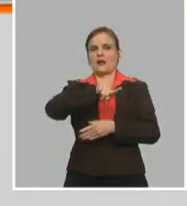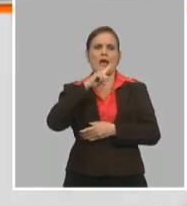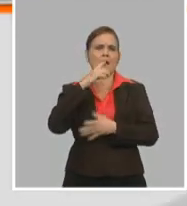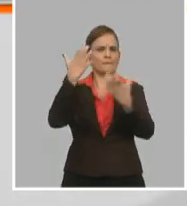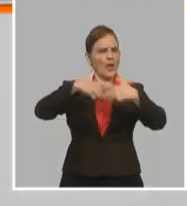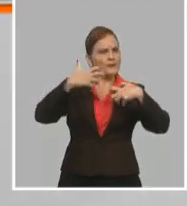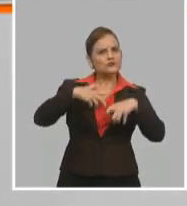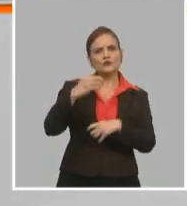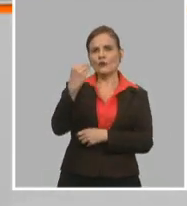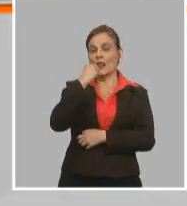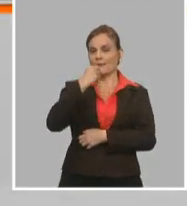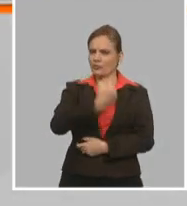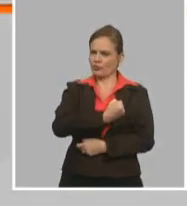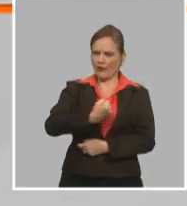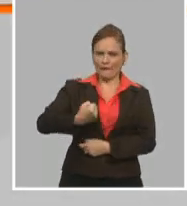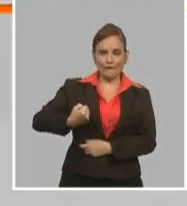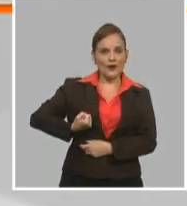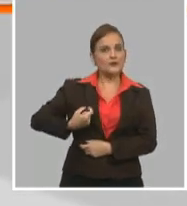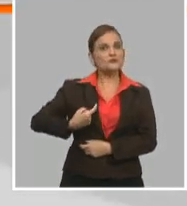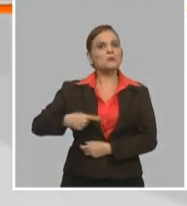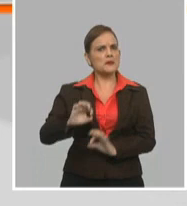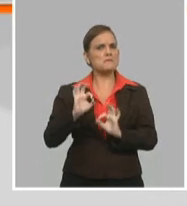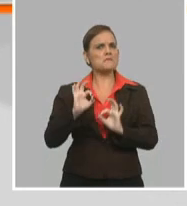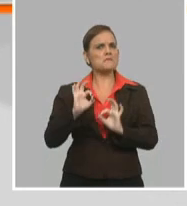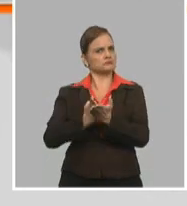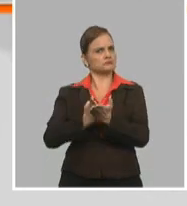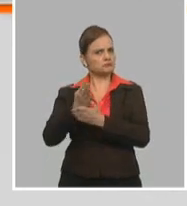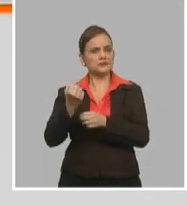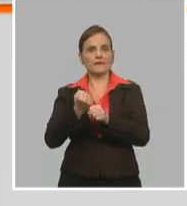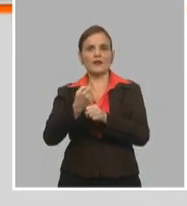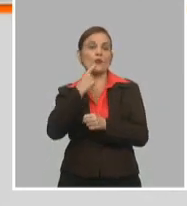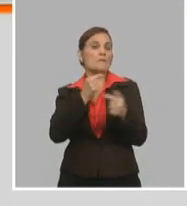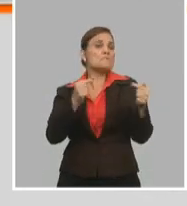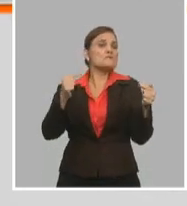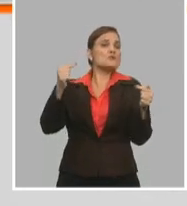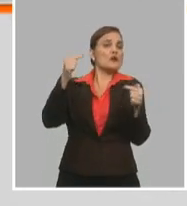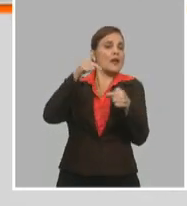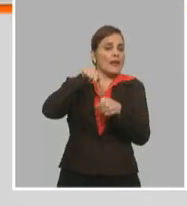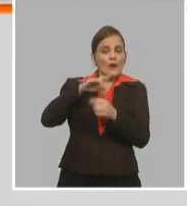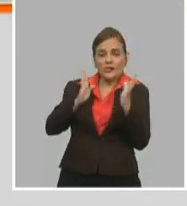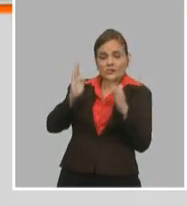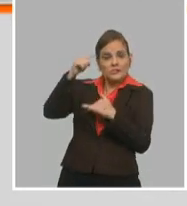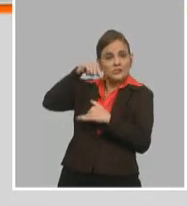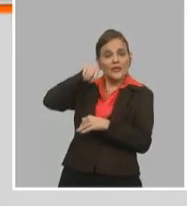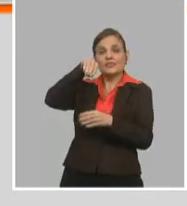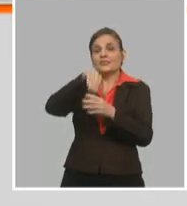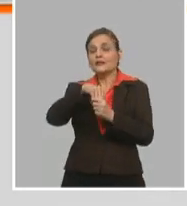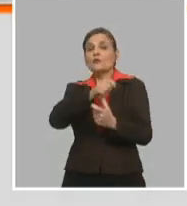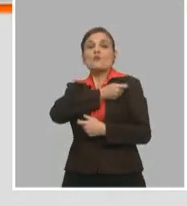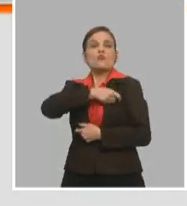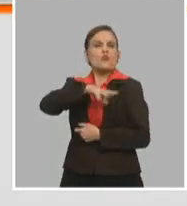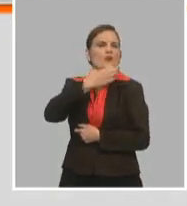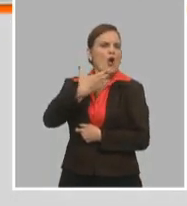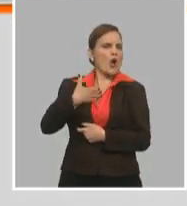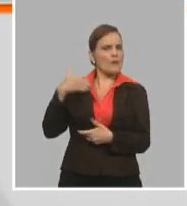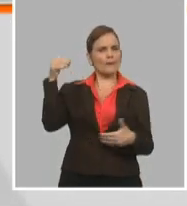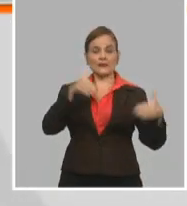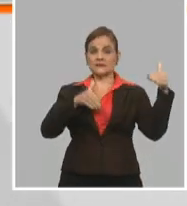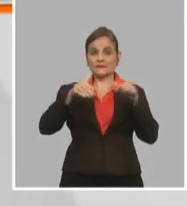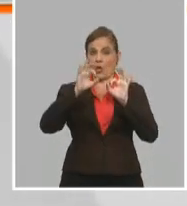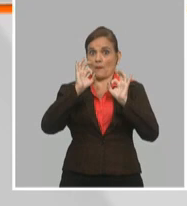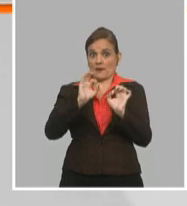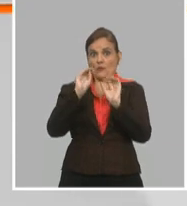en Granma, cuáles son las prioridades en las que hoy están inmersos, cómo el pueblo granmense ha participado de esa